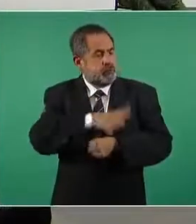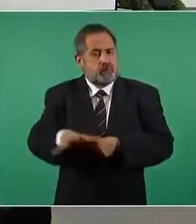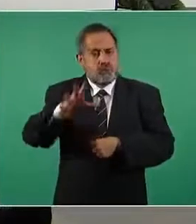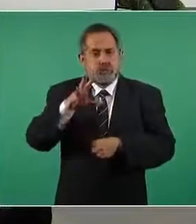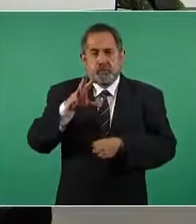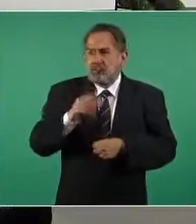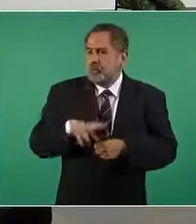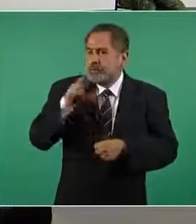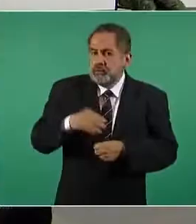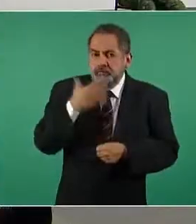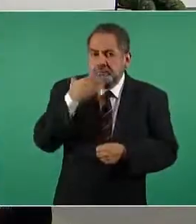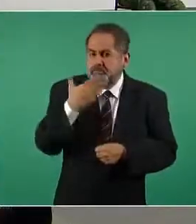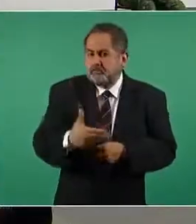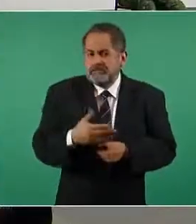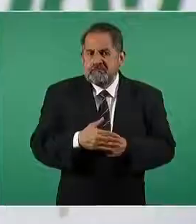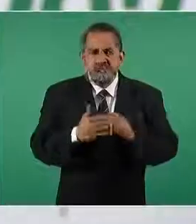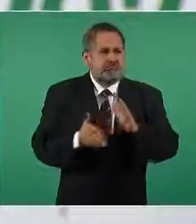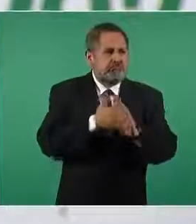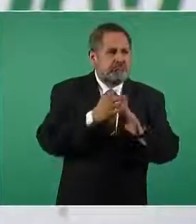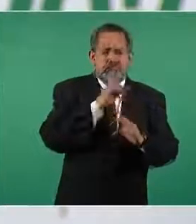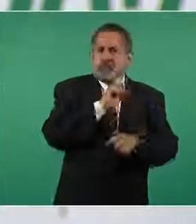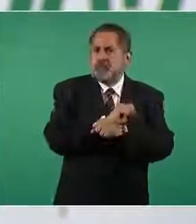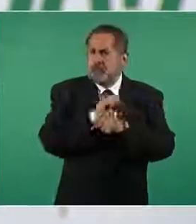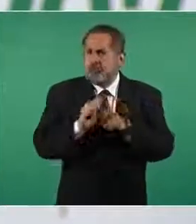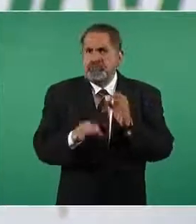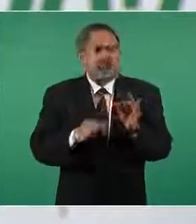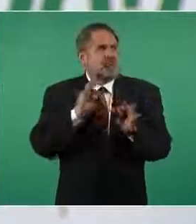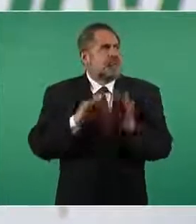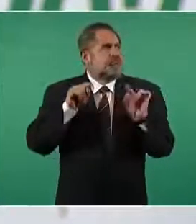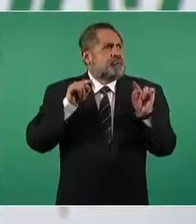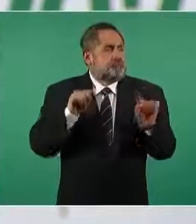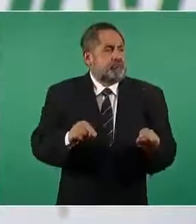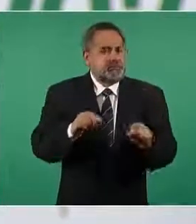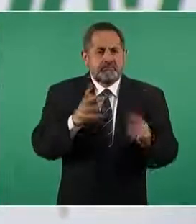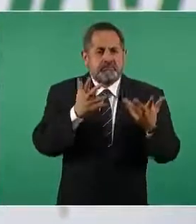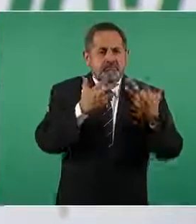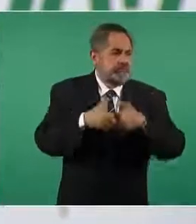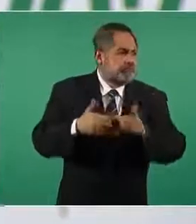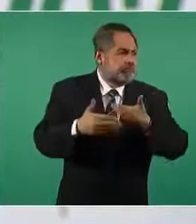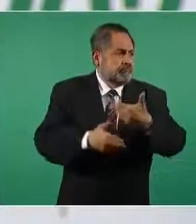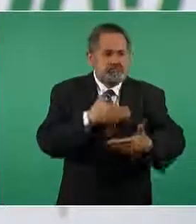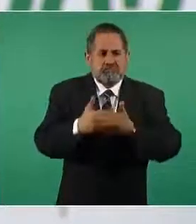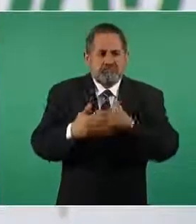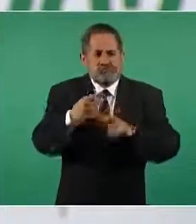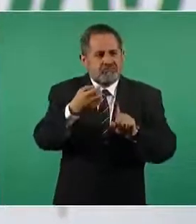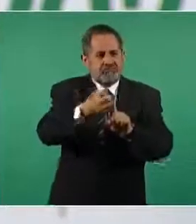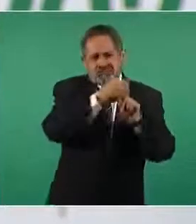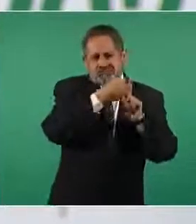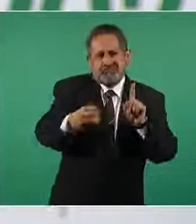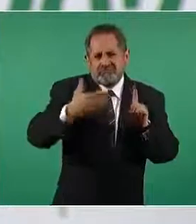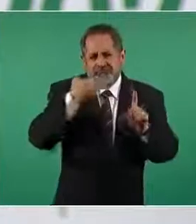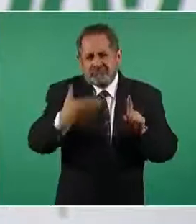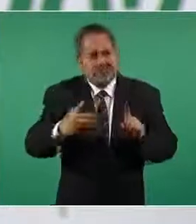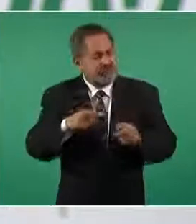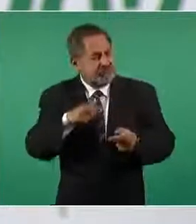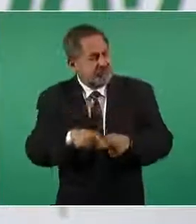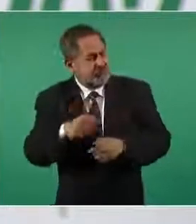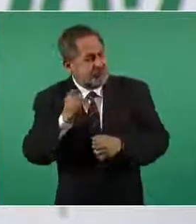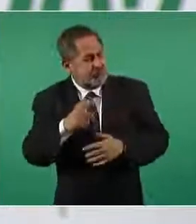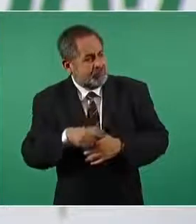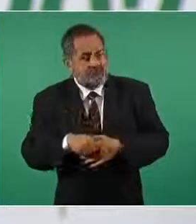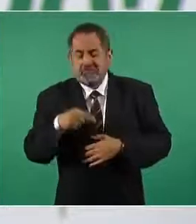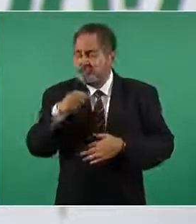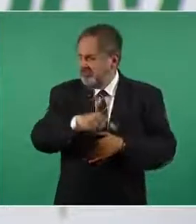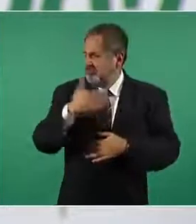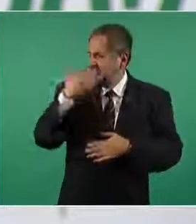la construcción es simple modular pero tiene flujo y está bien pensado Sedena ha